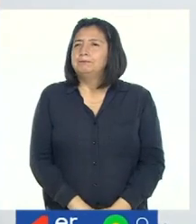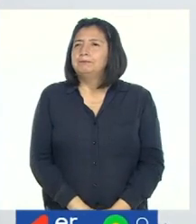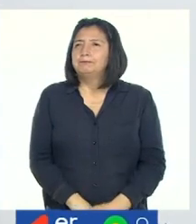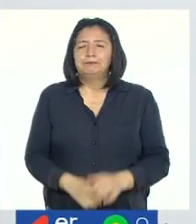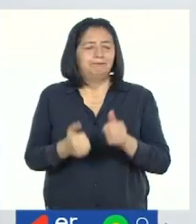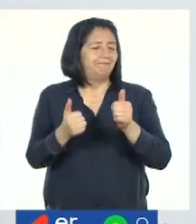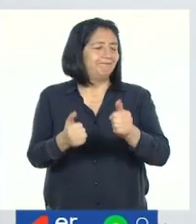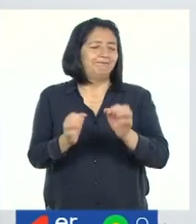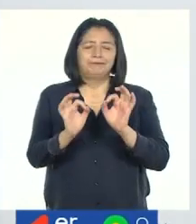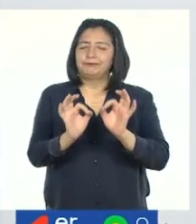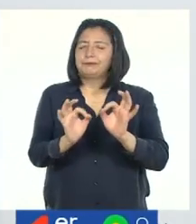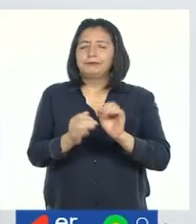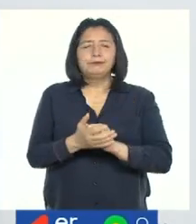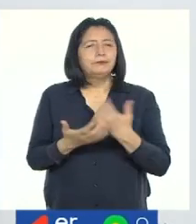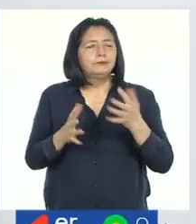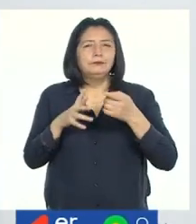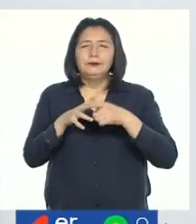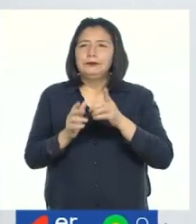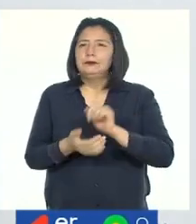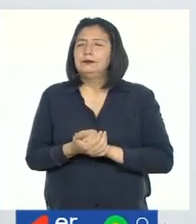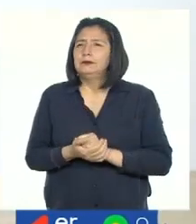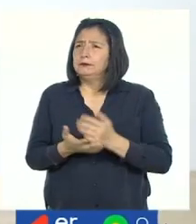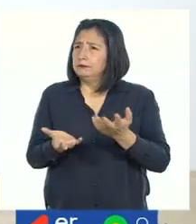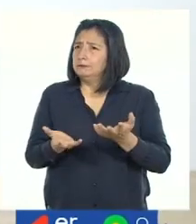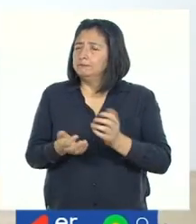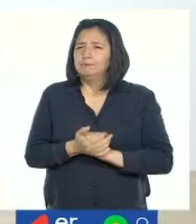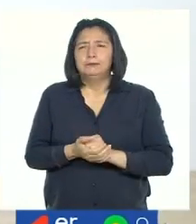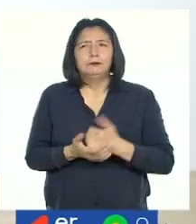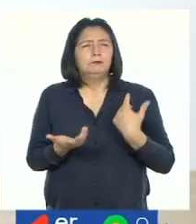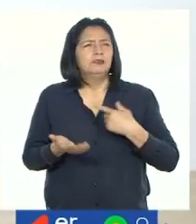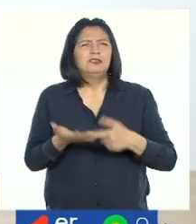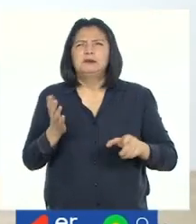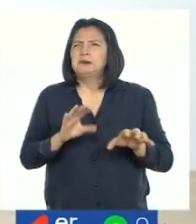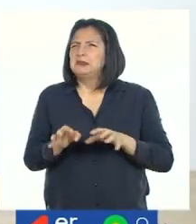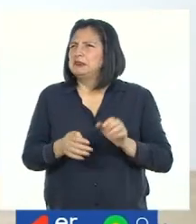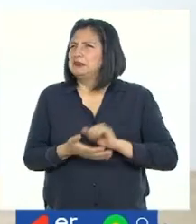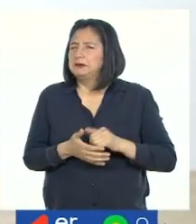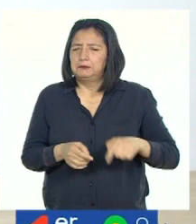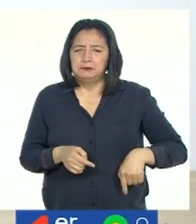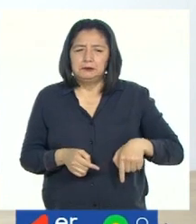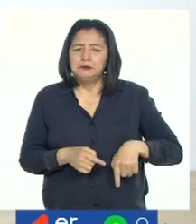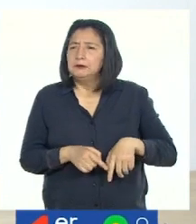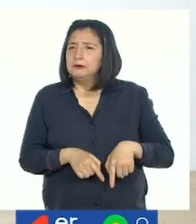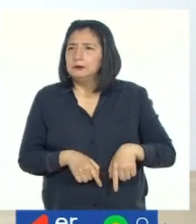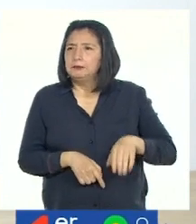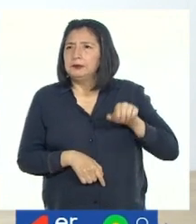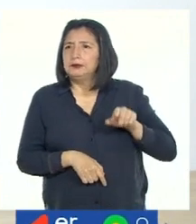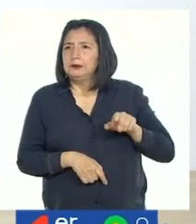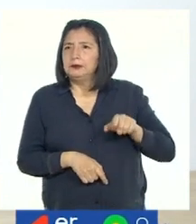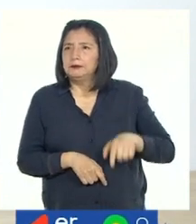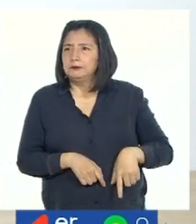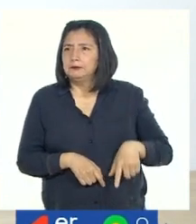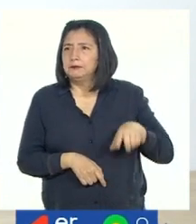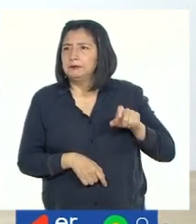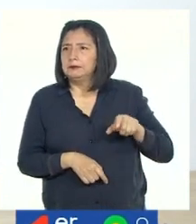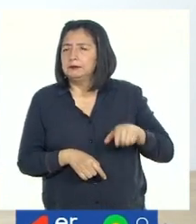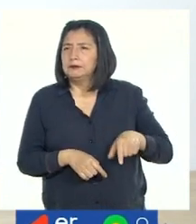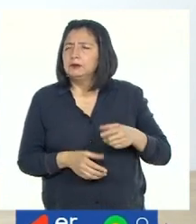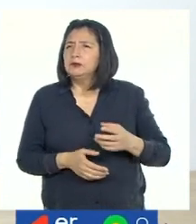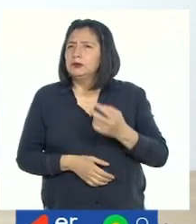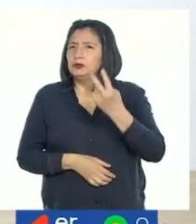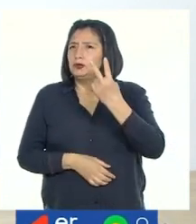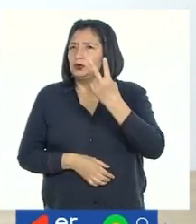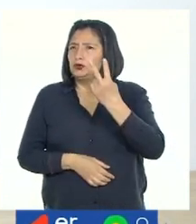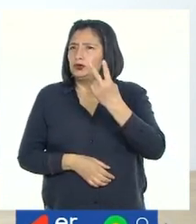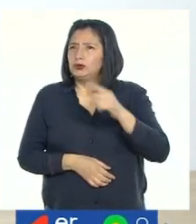Muy bien, chicos. Comenzamos. Entonces, vamos a levantar nuestra piernita hacia arriba, haciendo